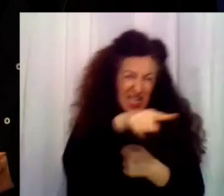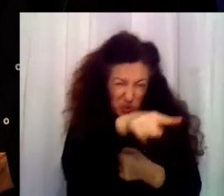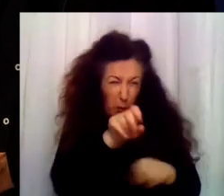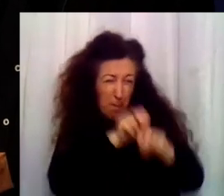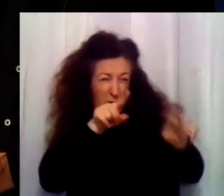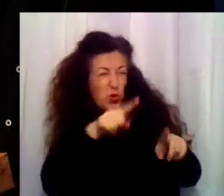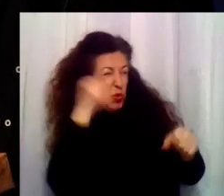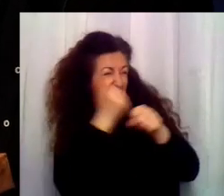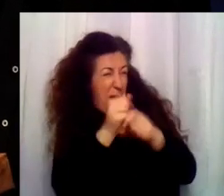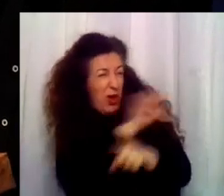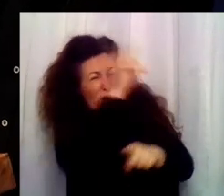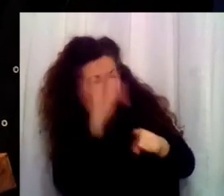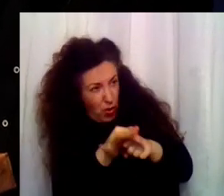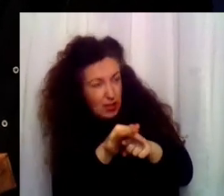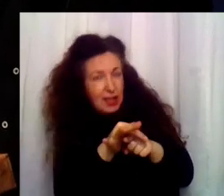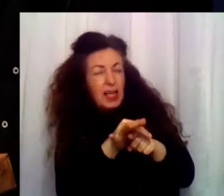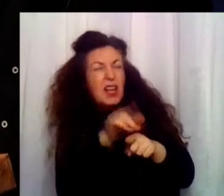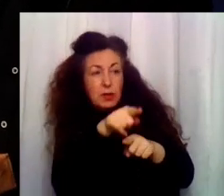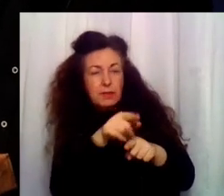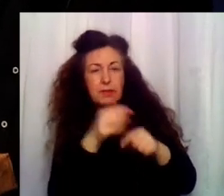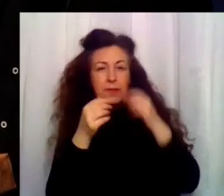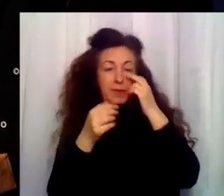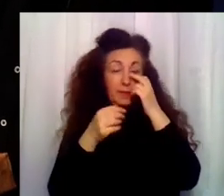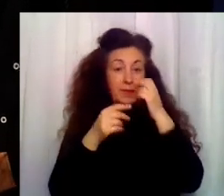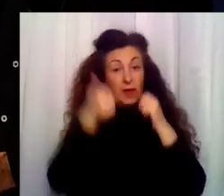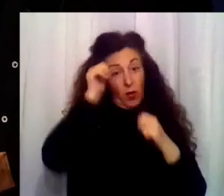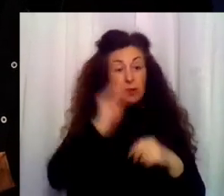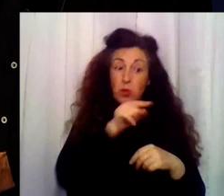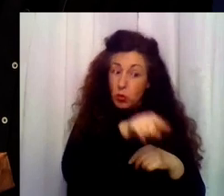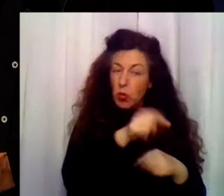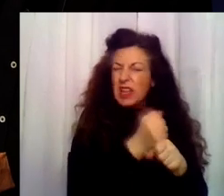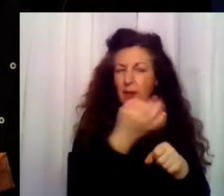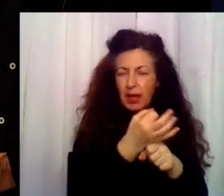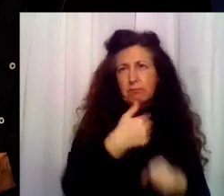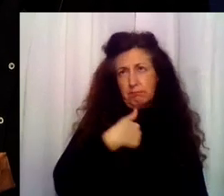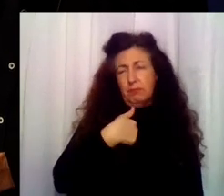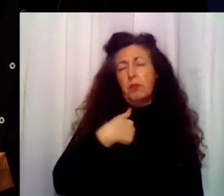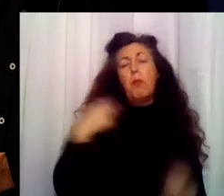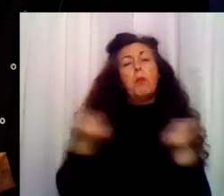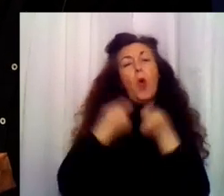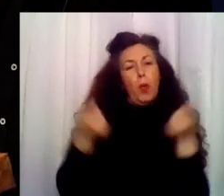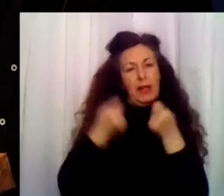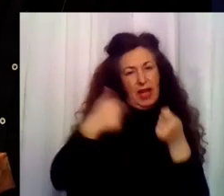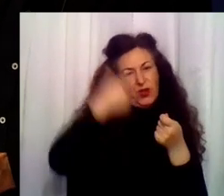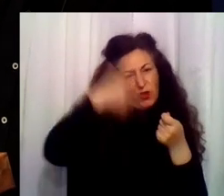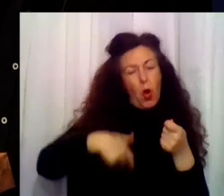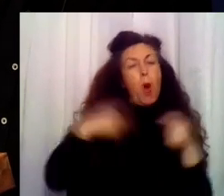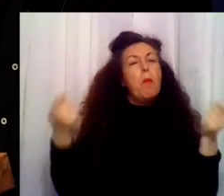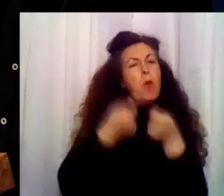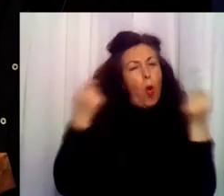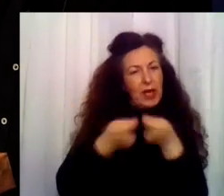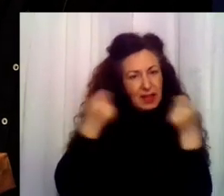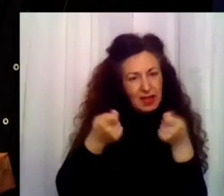Sí, trabaja usted en publicidad, ¿no? Sí, sí, soy publicista. Yo hice las pasadas navidades la campaña de... ...eso campo amor,